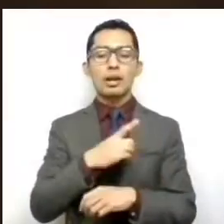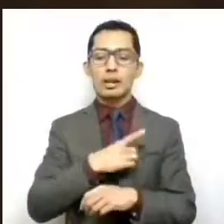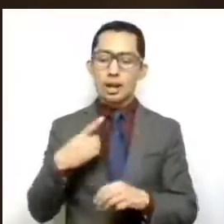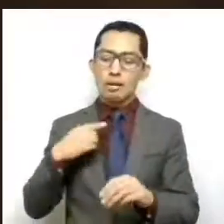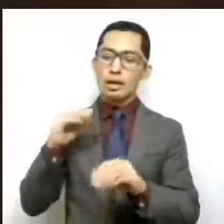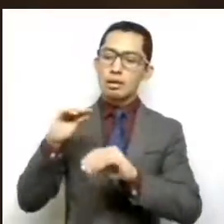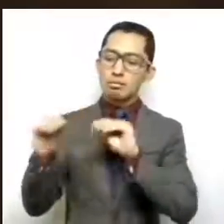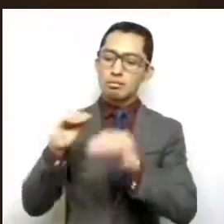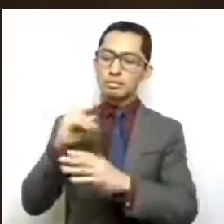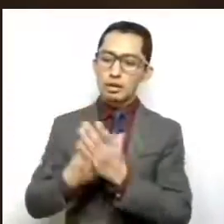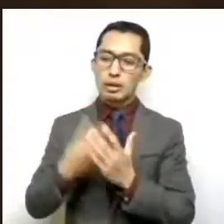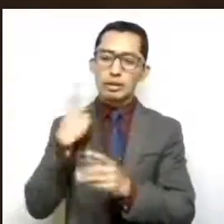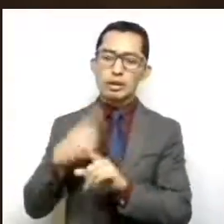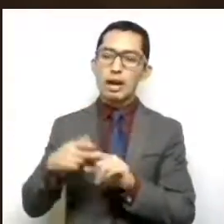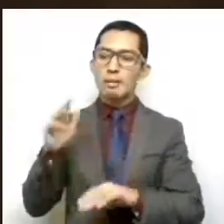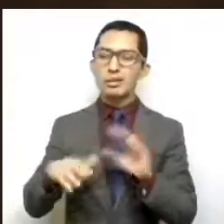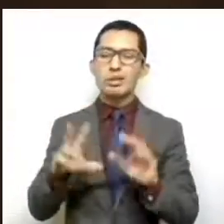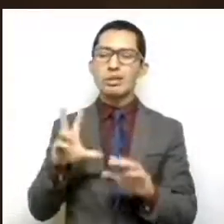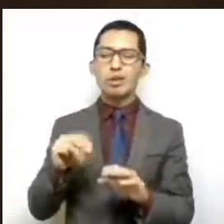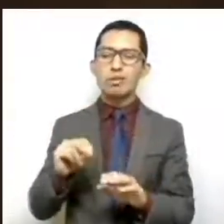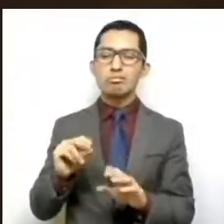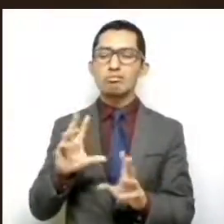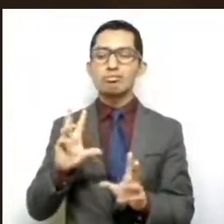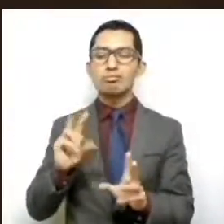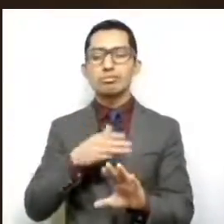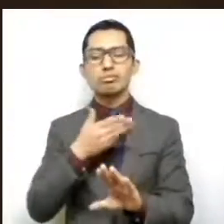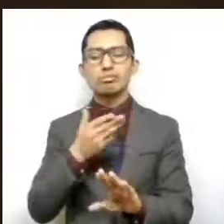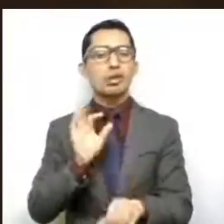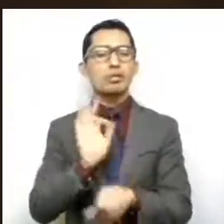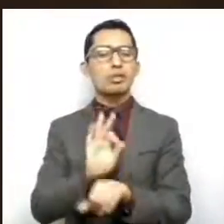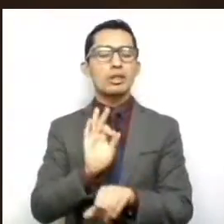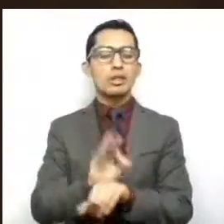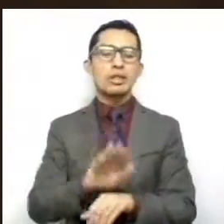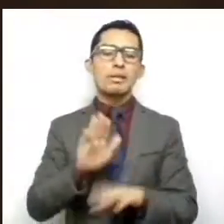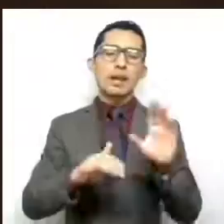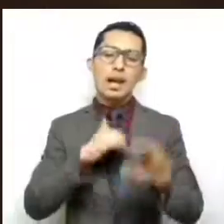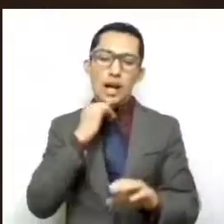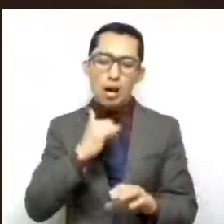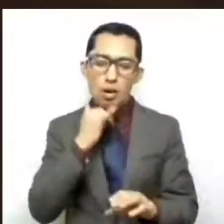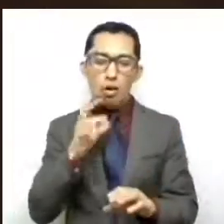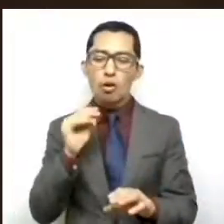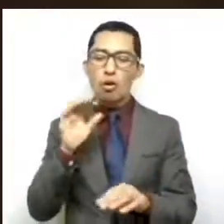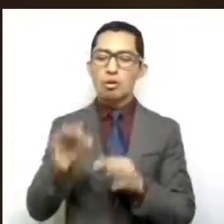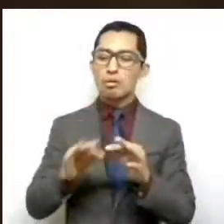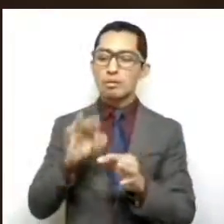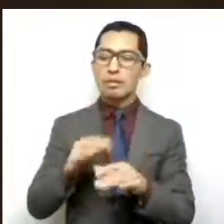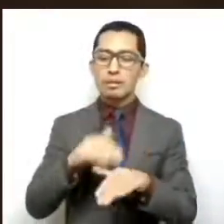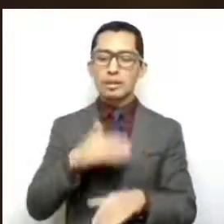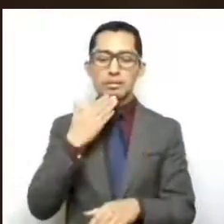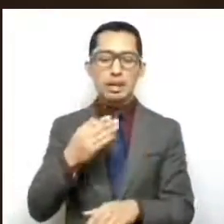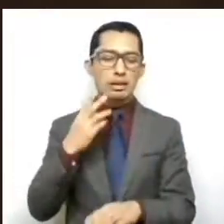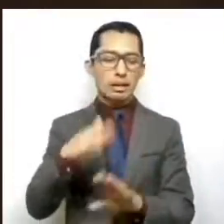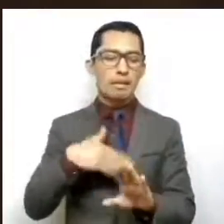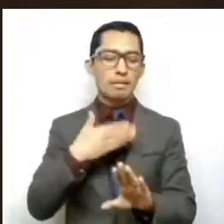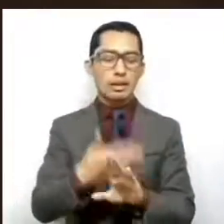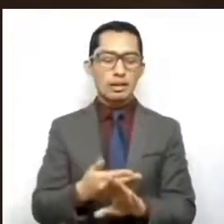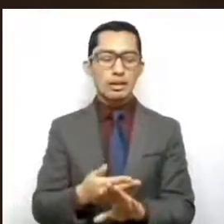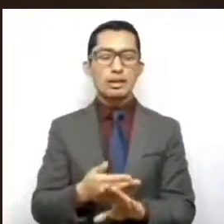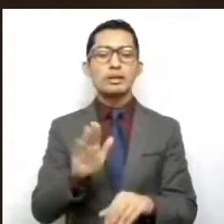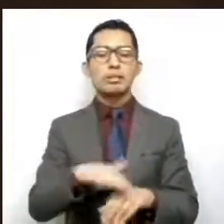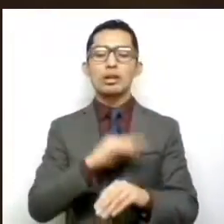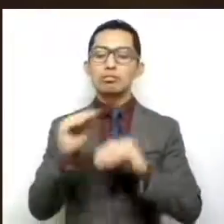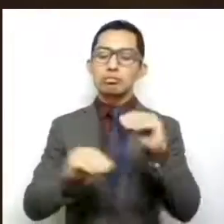sociales inadecuadas, ineficaces, equivocadas o mal aplicadas, con frecuencia elaboradas sin